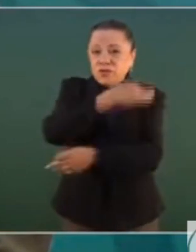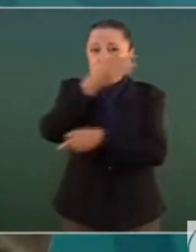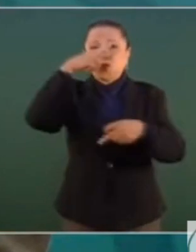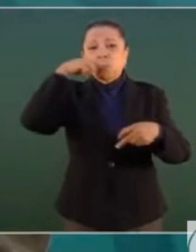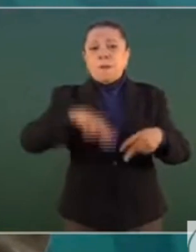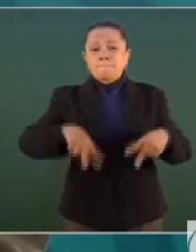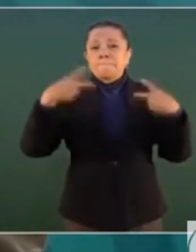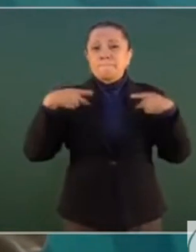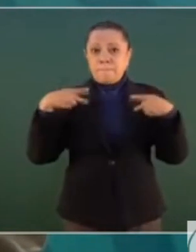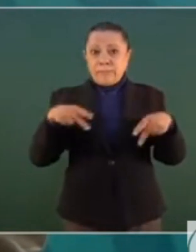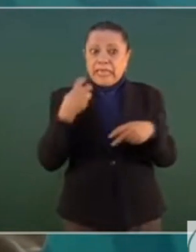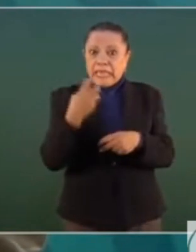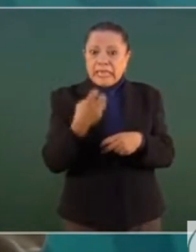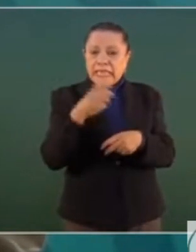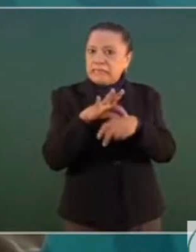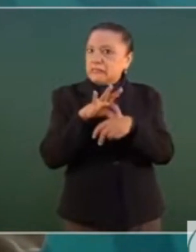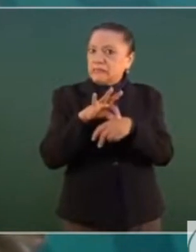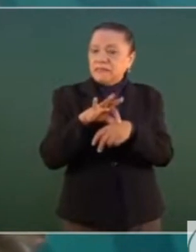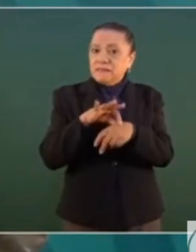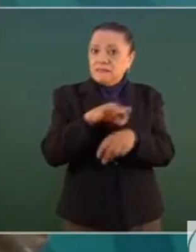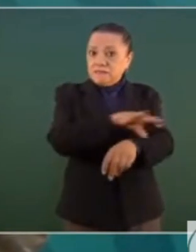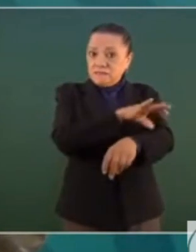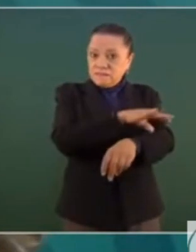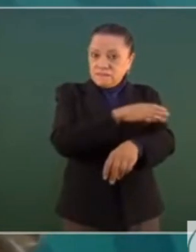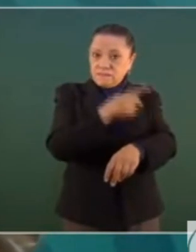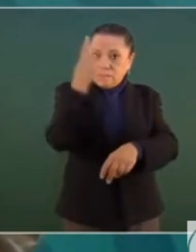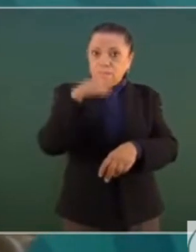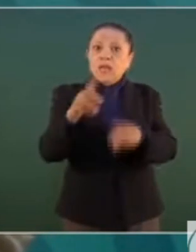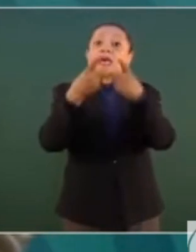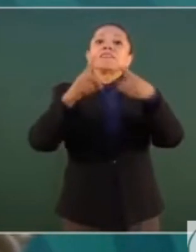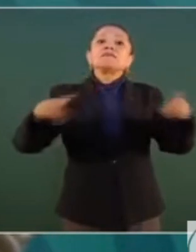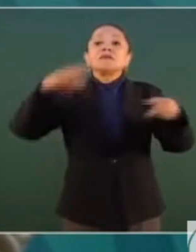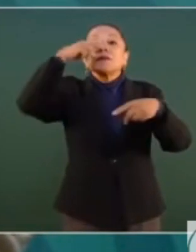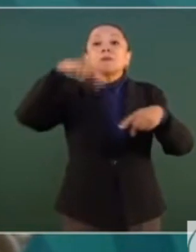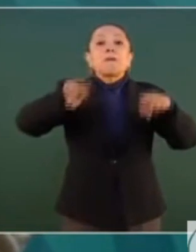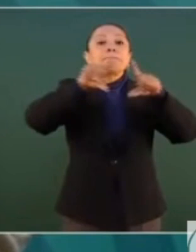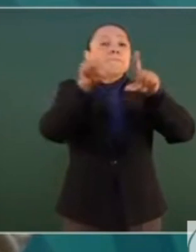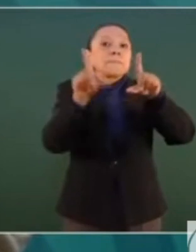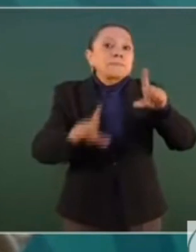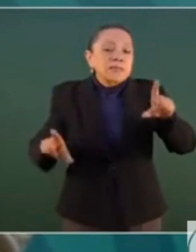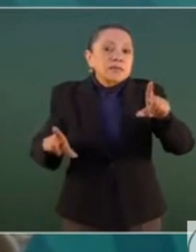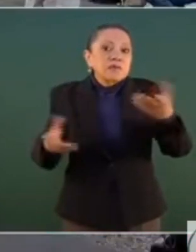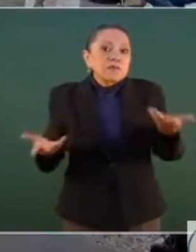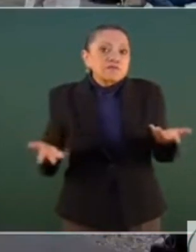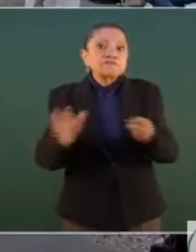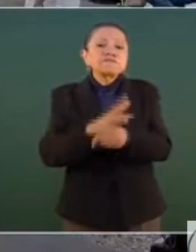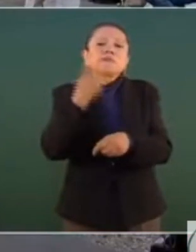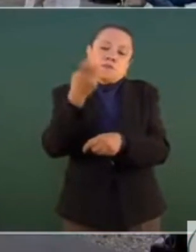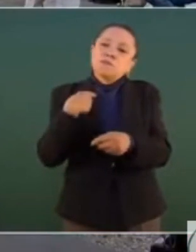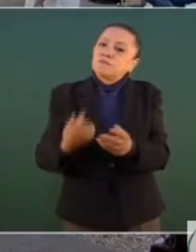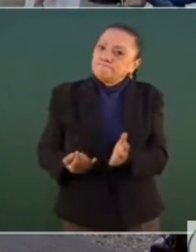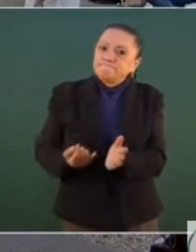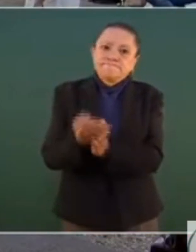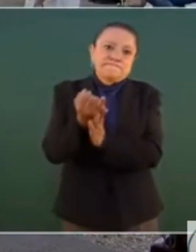este recurso para el desarrollo de México. Por eso tomamos esta decisión